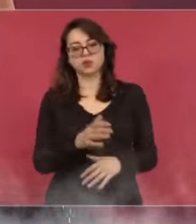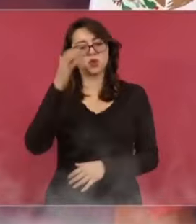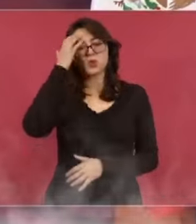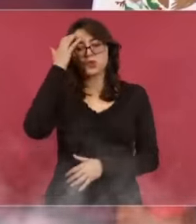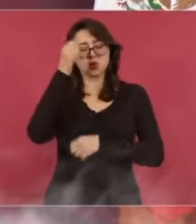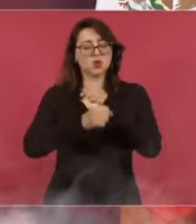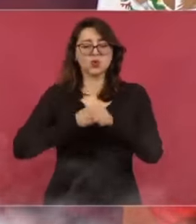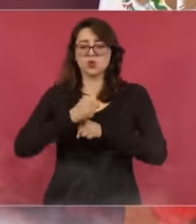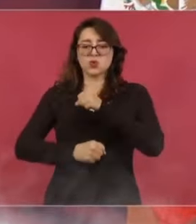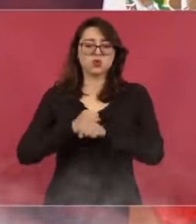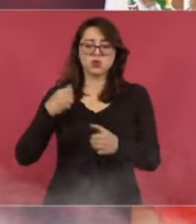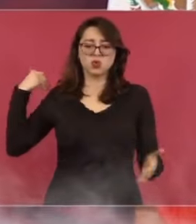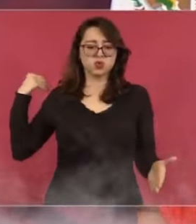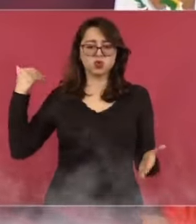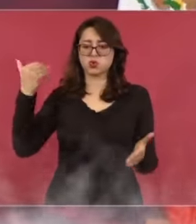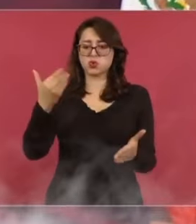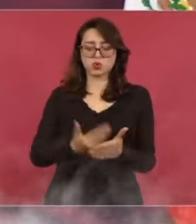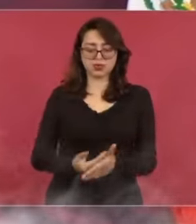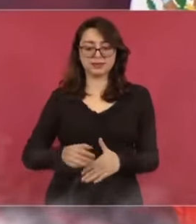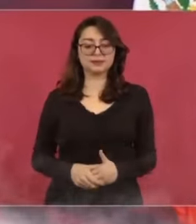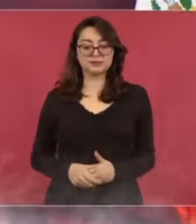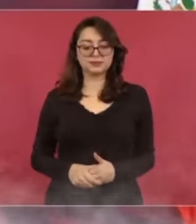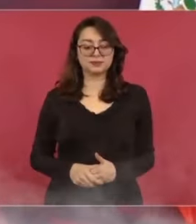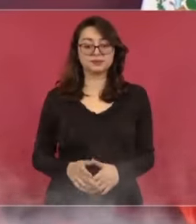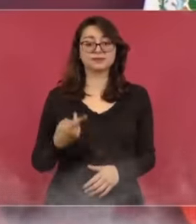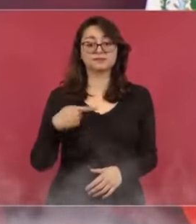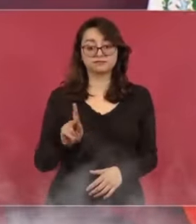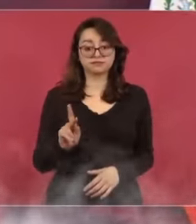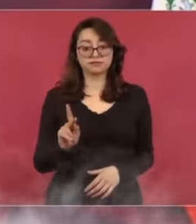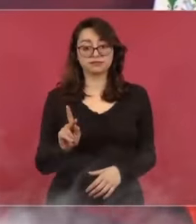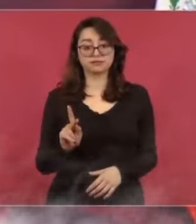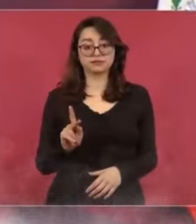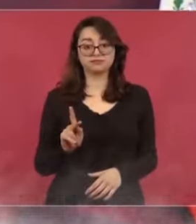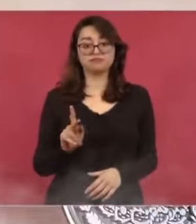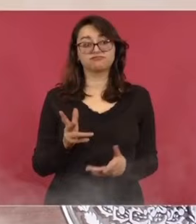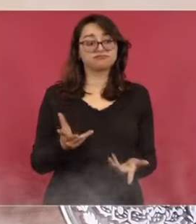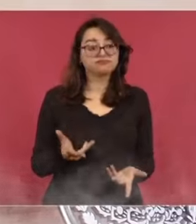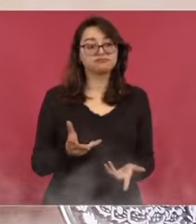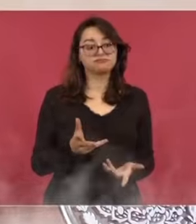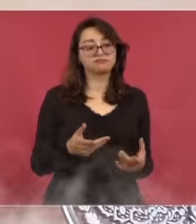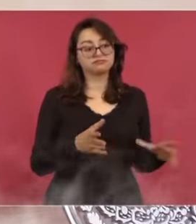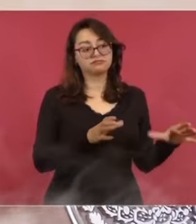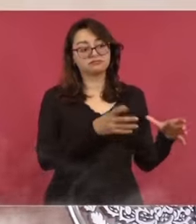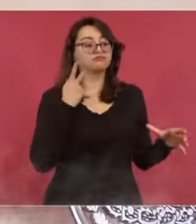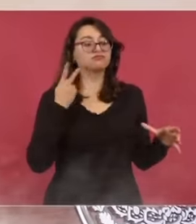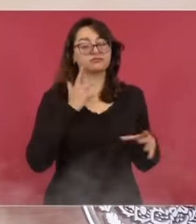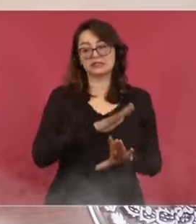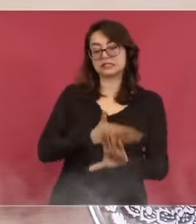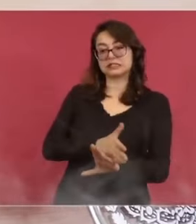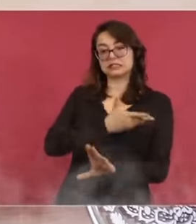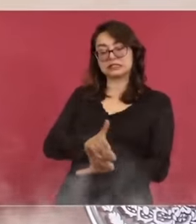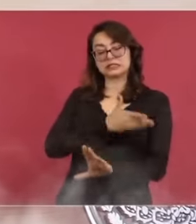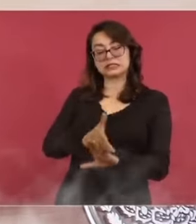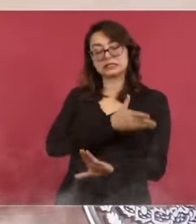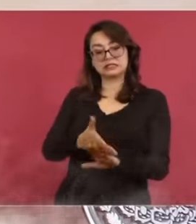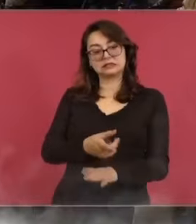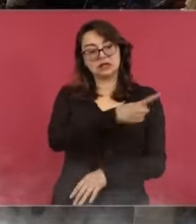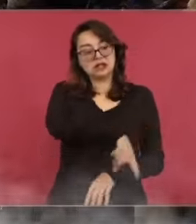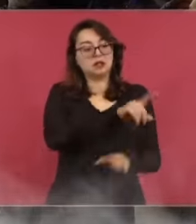la conozco desde hace muchos años, pero pues hay una oposición conservadora que